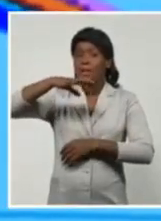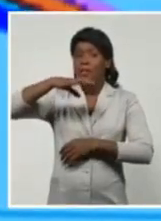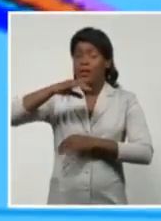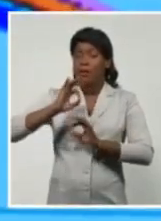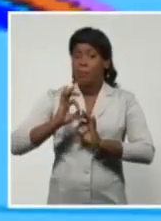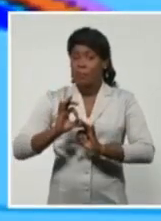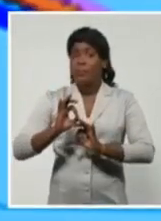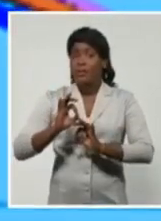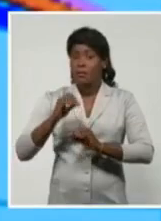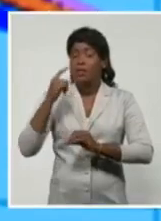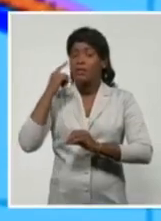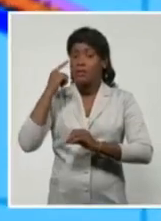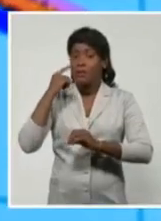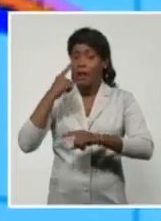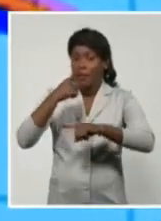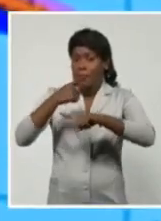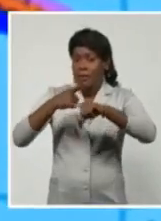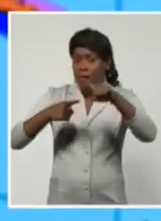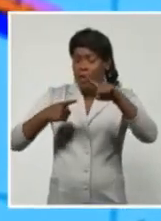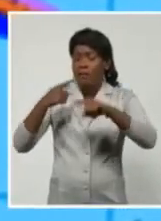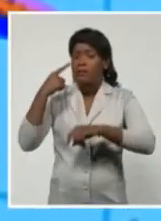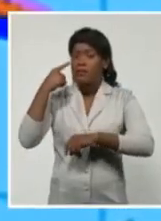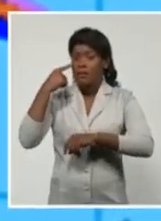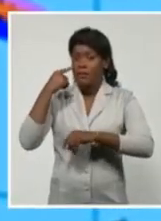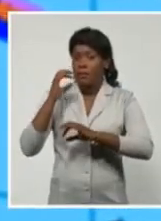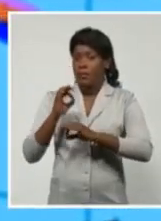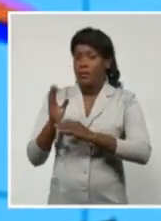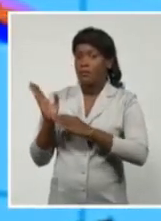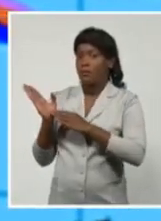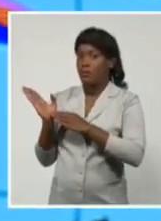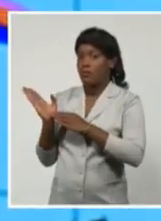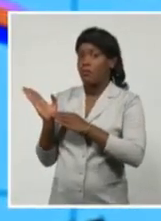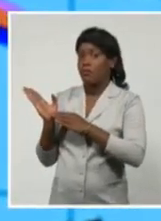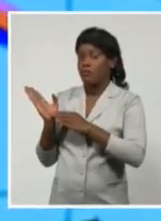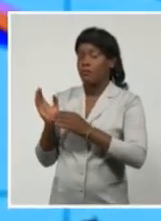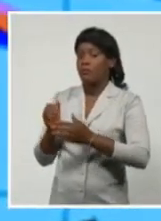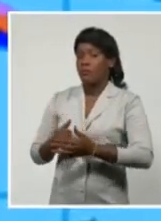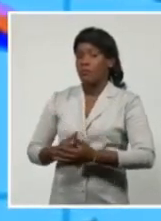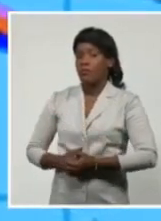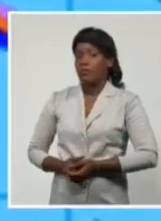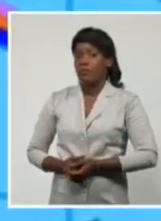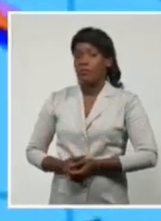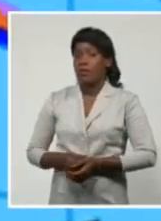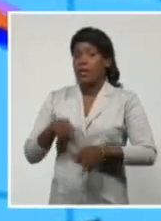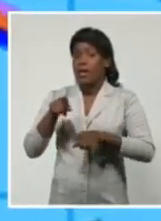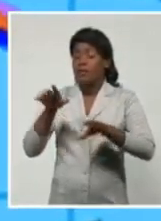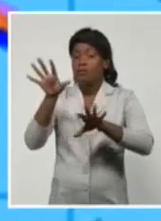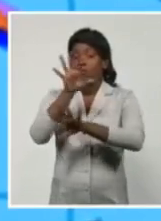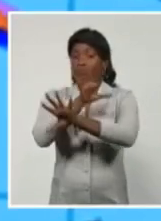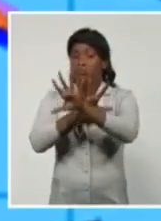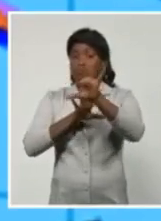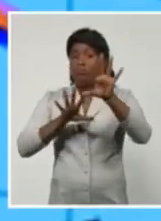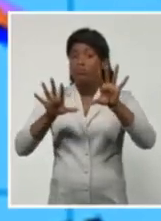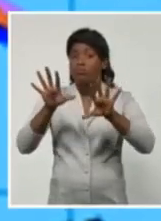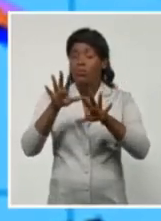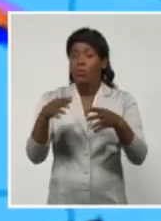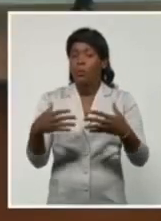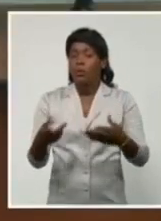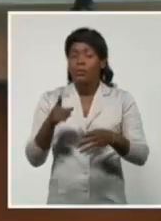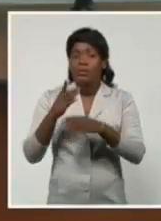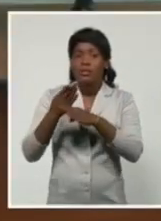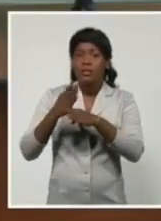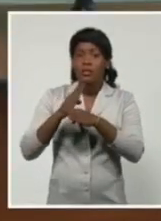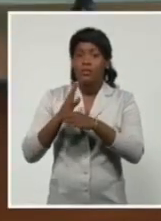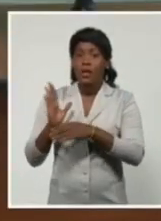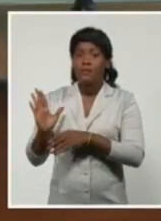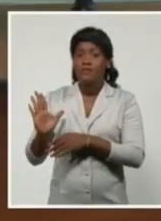área. Hay un poco más de dispersión hoy en los modelos. Esa dispersión ocurre porque hay más variabilidad